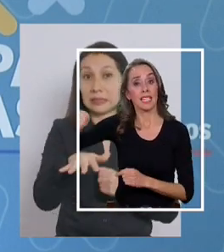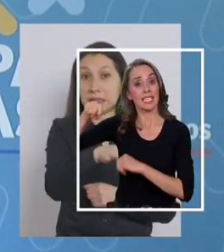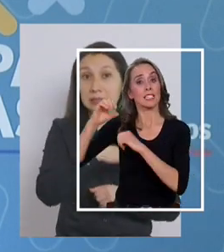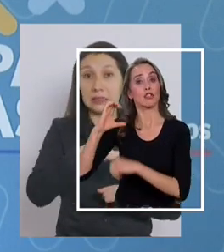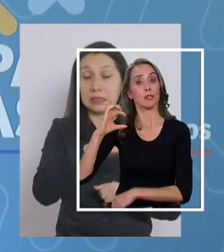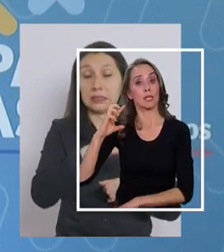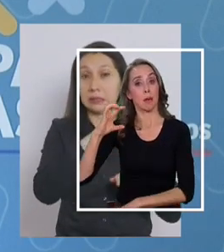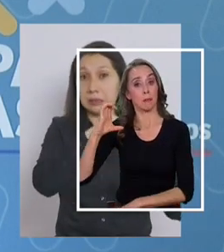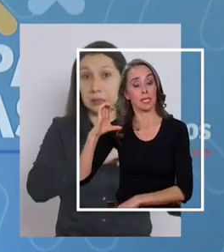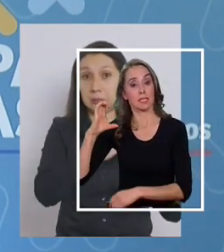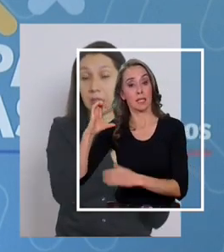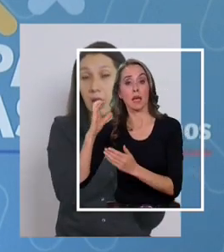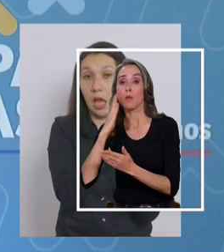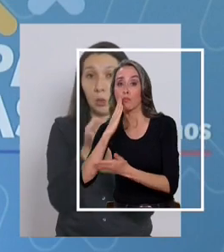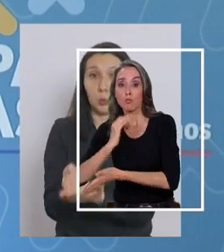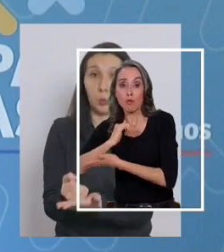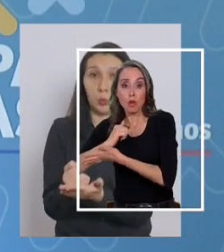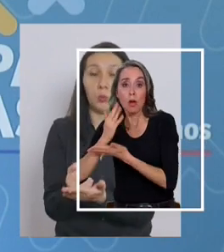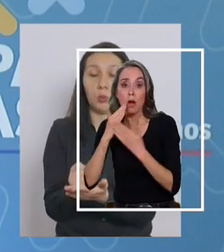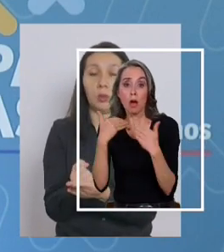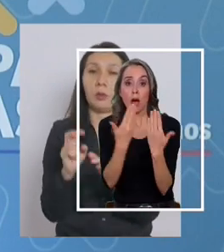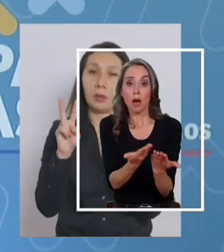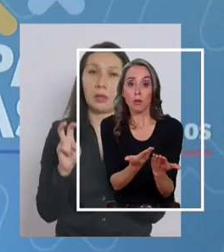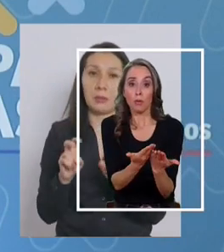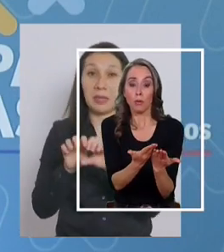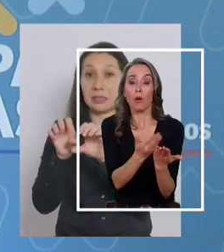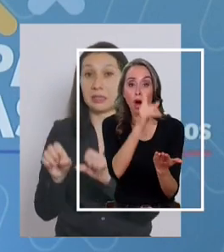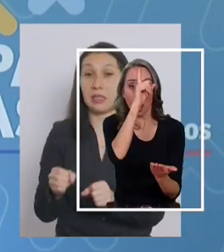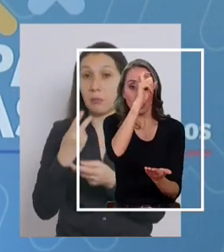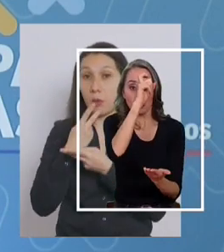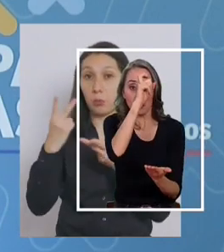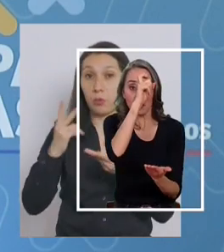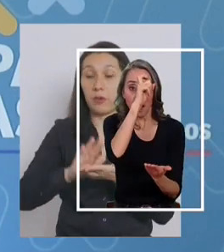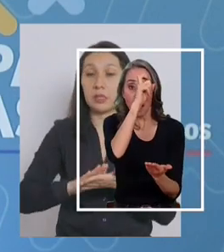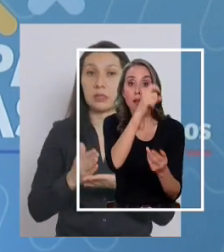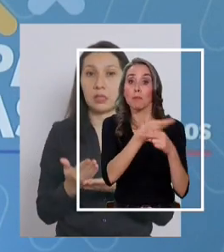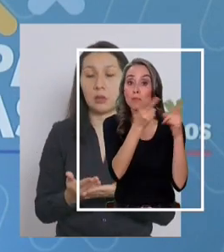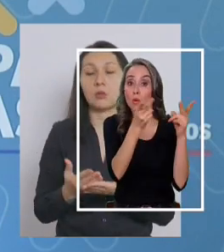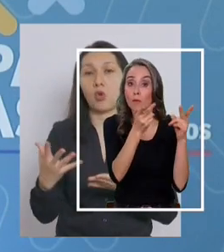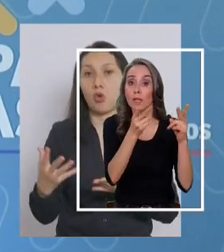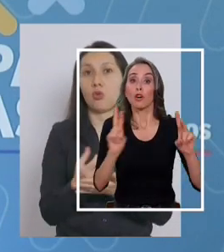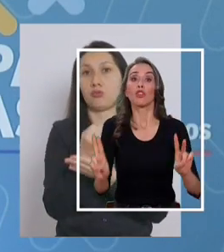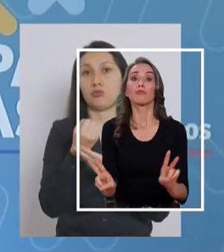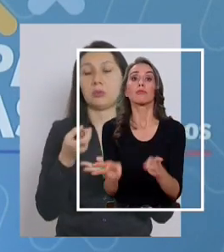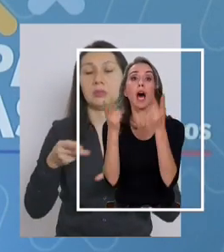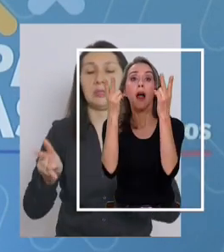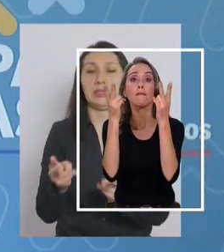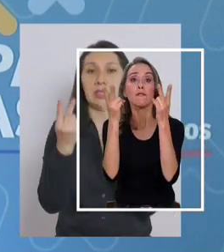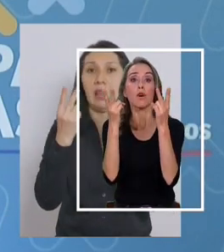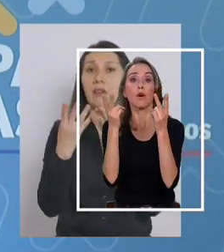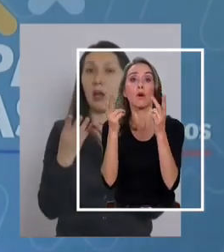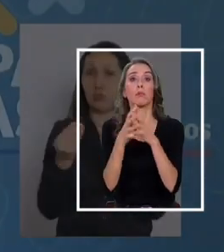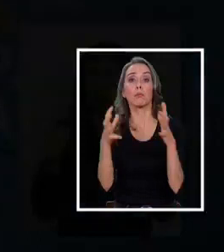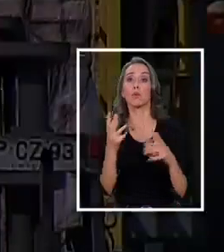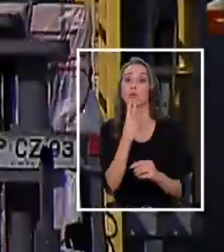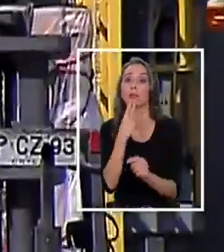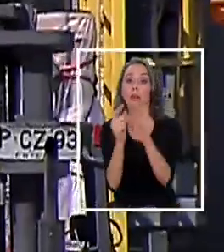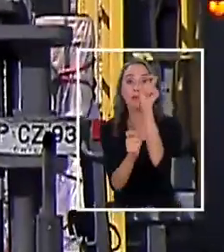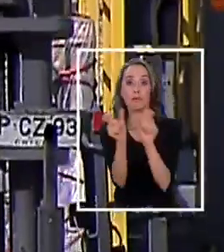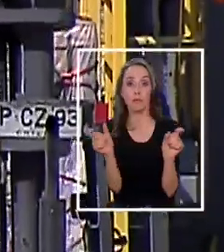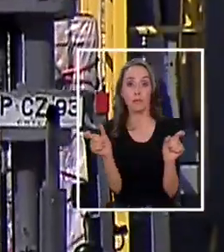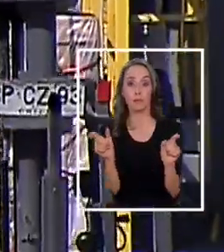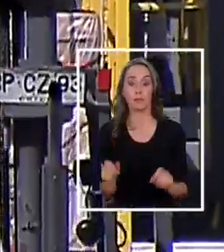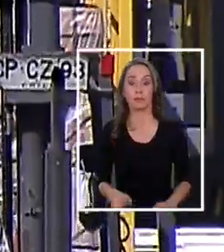hayan contribuido con el sistema público de salud logró salvar muchas vidas.